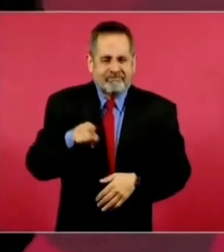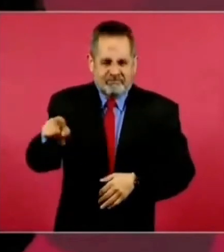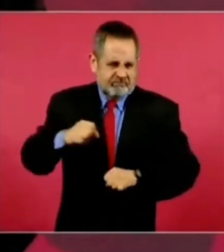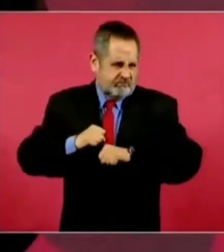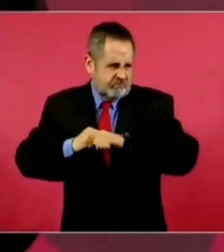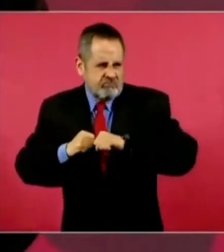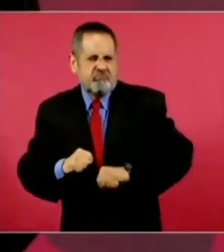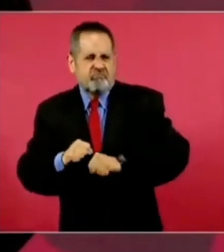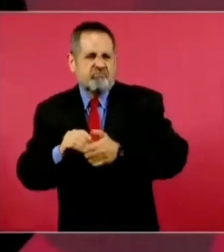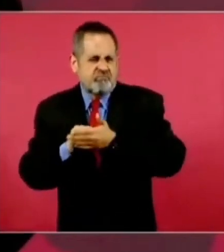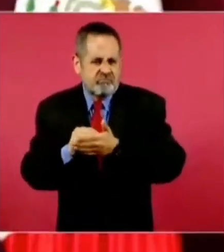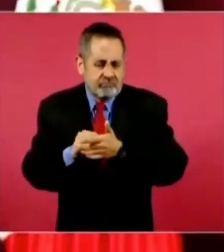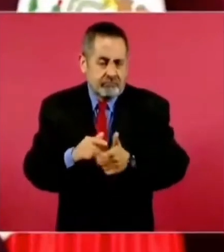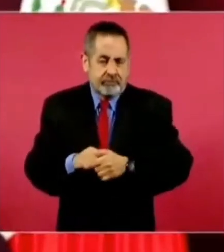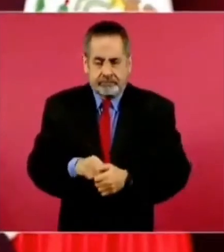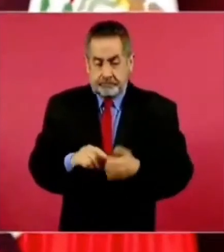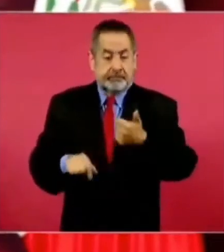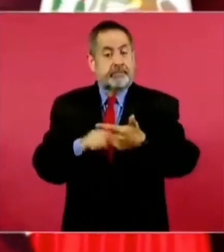Lo otro